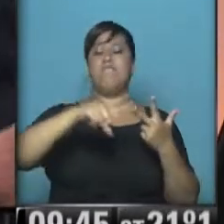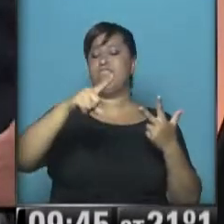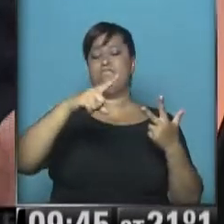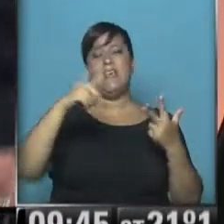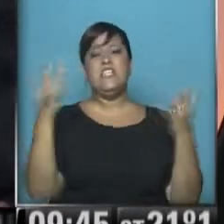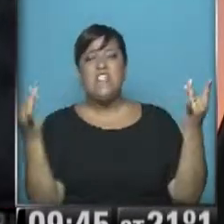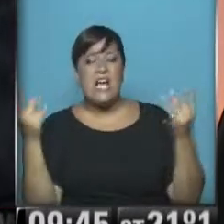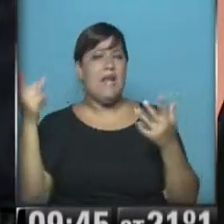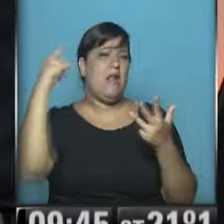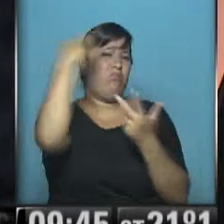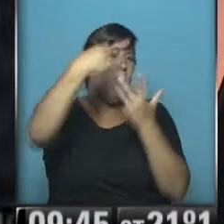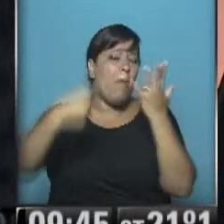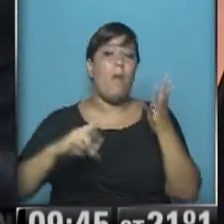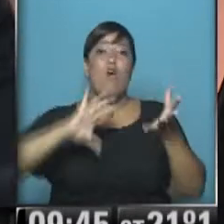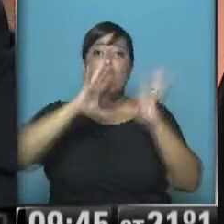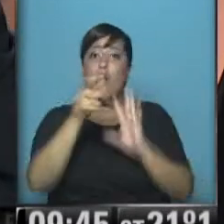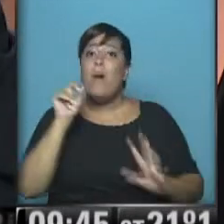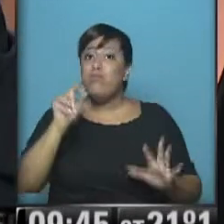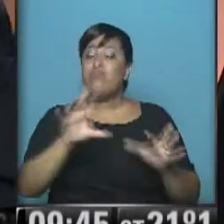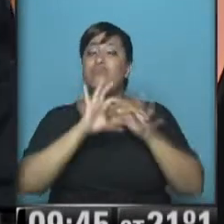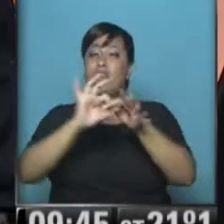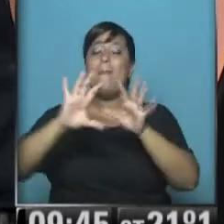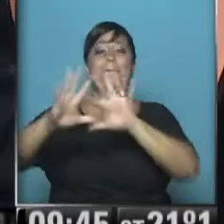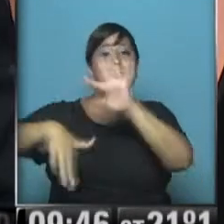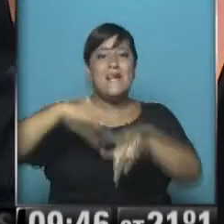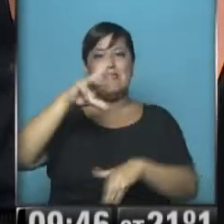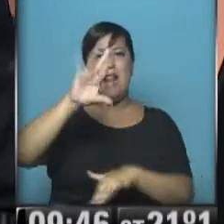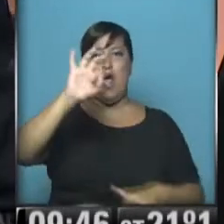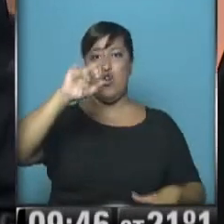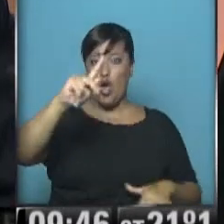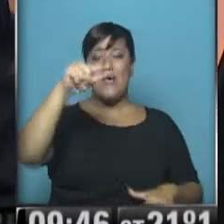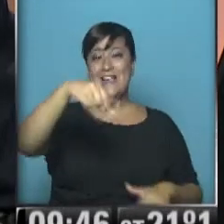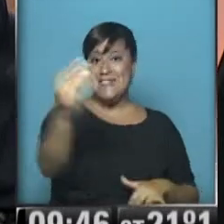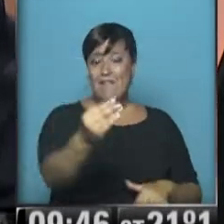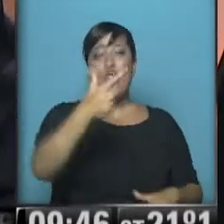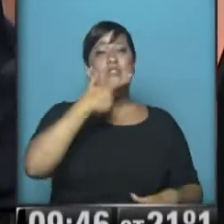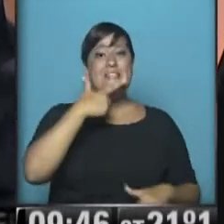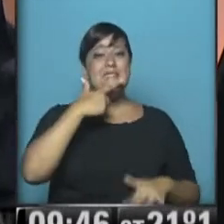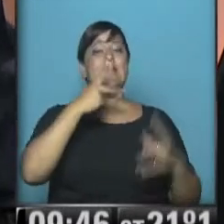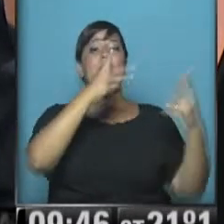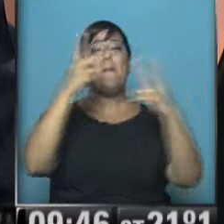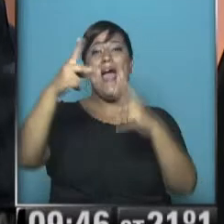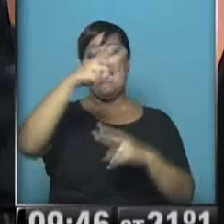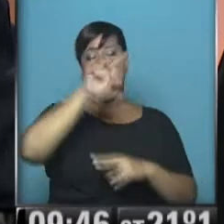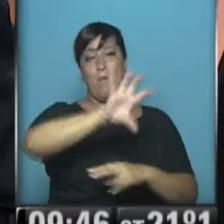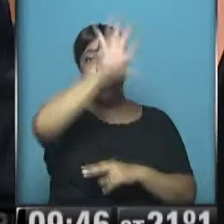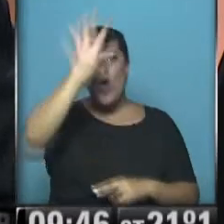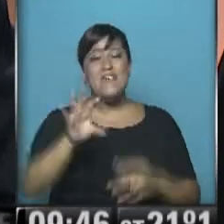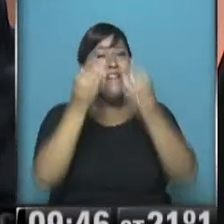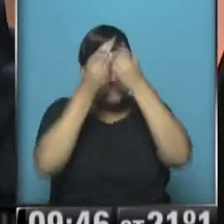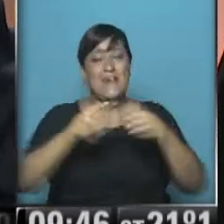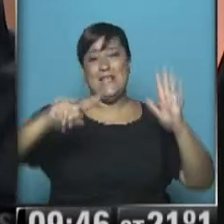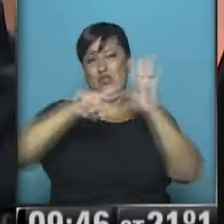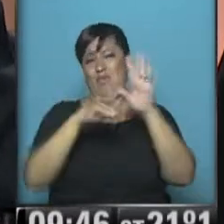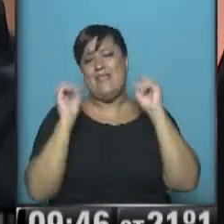pero todos ellos con formato rockero. Pero estarán iniciando este sábado 17 una gira nacional que comenzará en una bellísima ciudad.